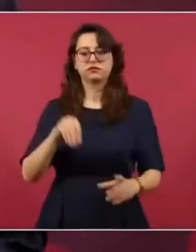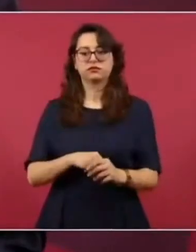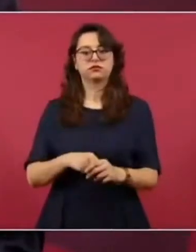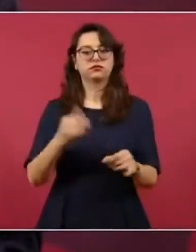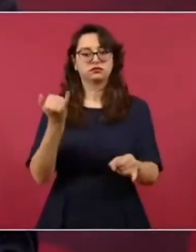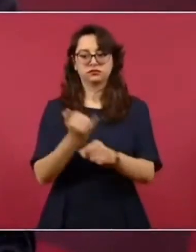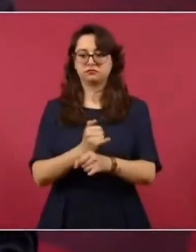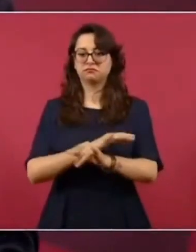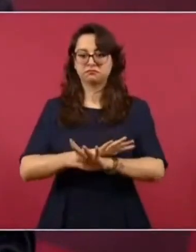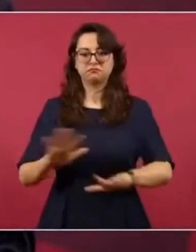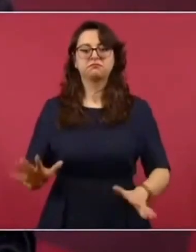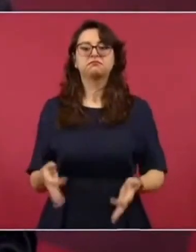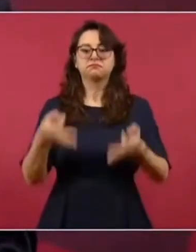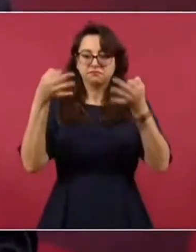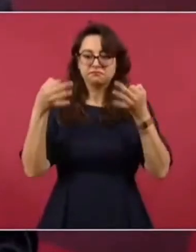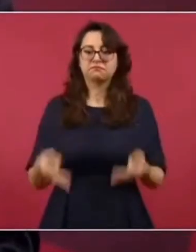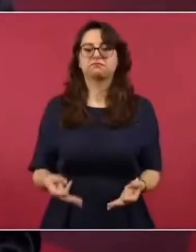bien.